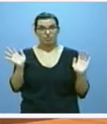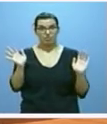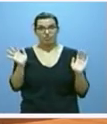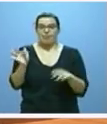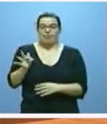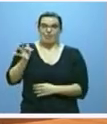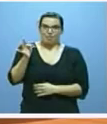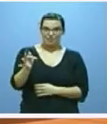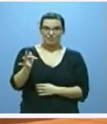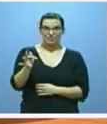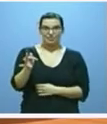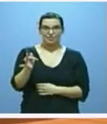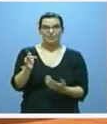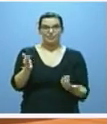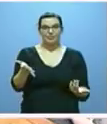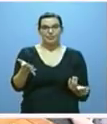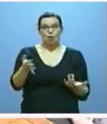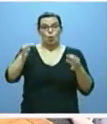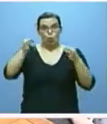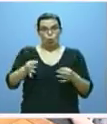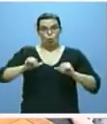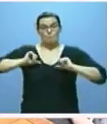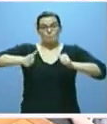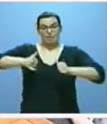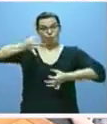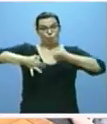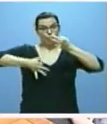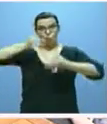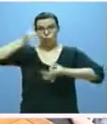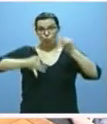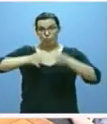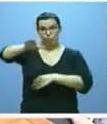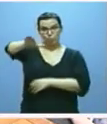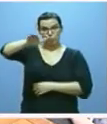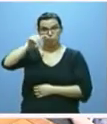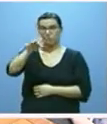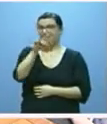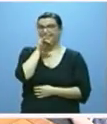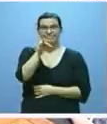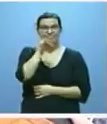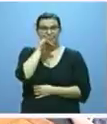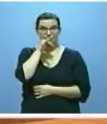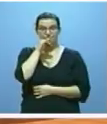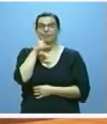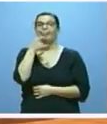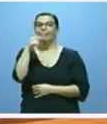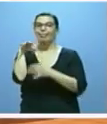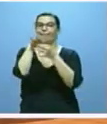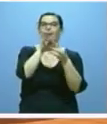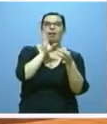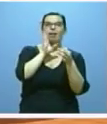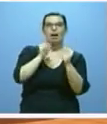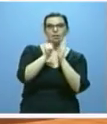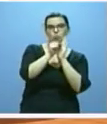desde luego, no se ha producido esa apertura de juicio oral a la que se refiere el citado artículo 12 del